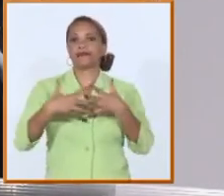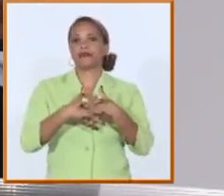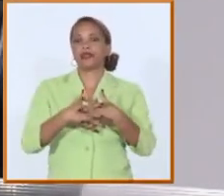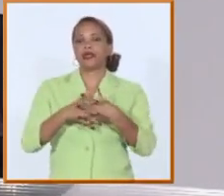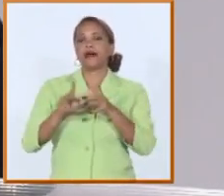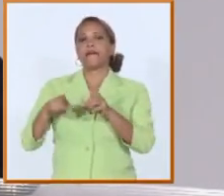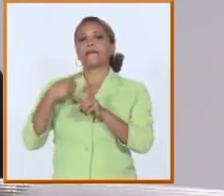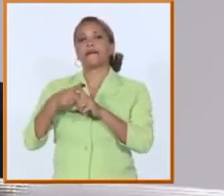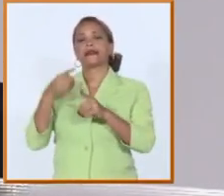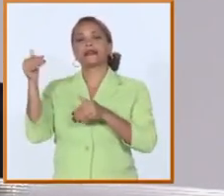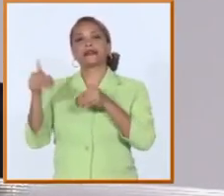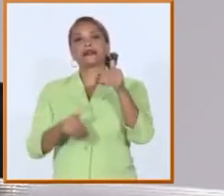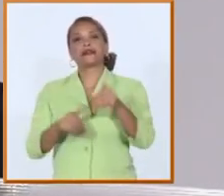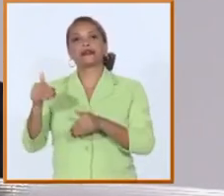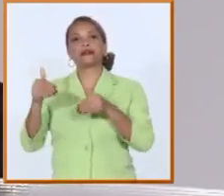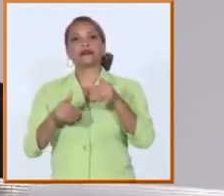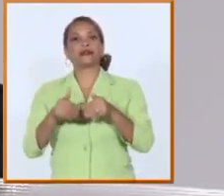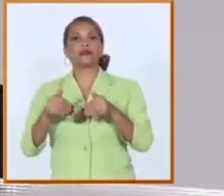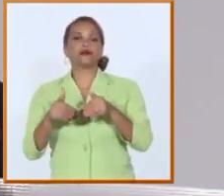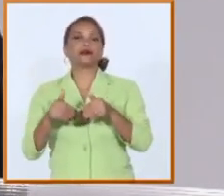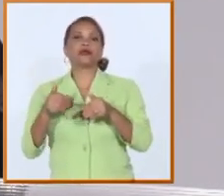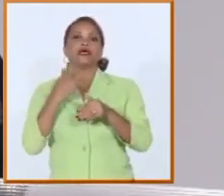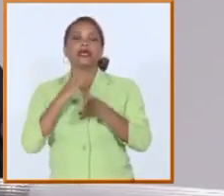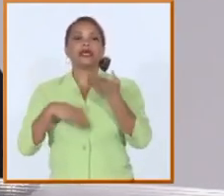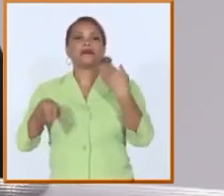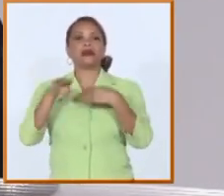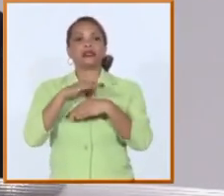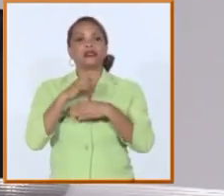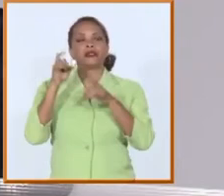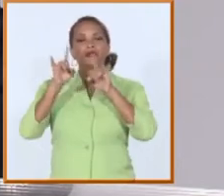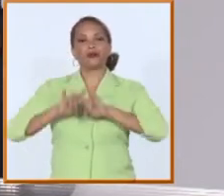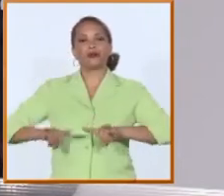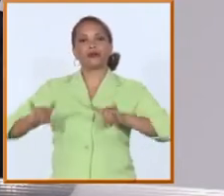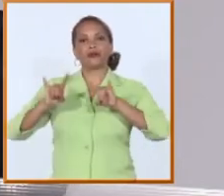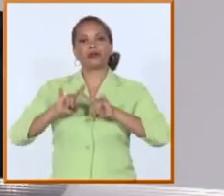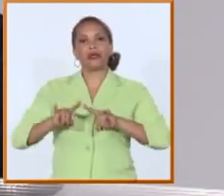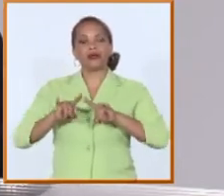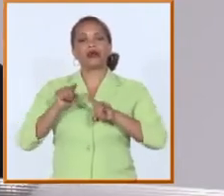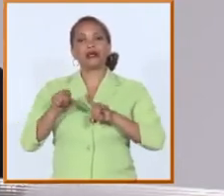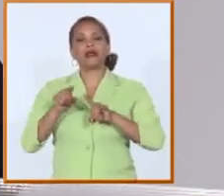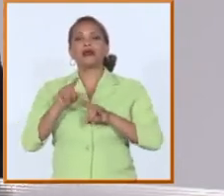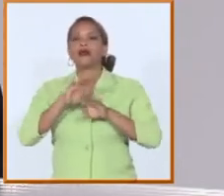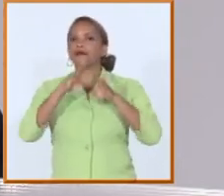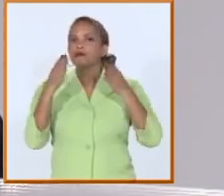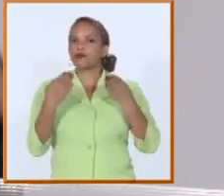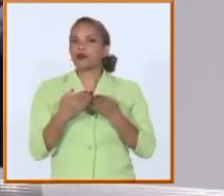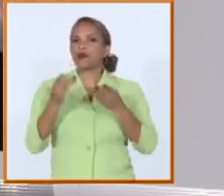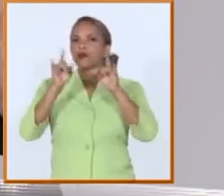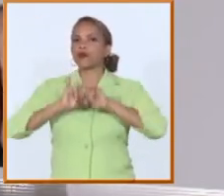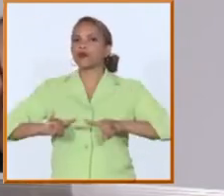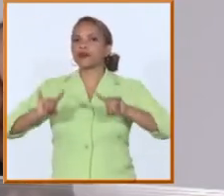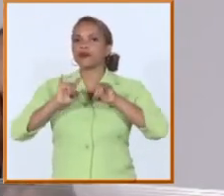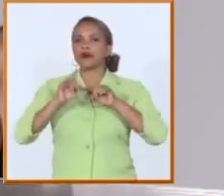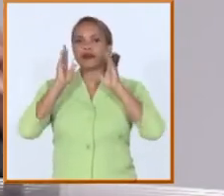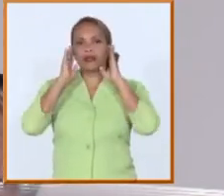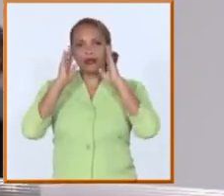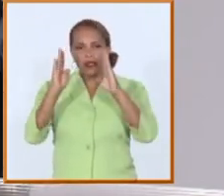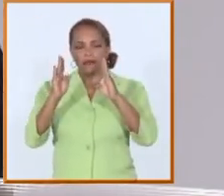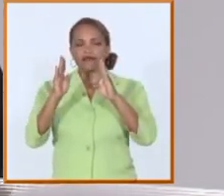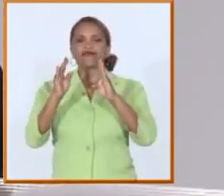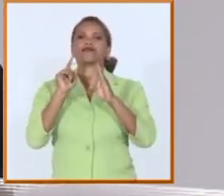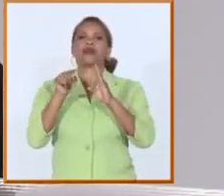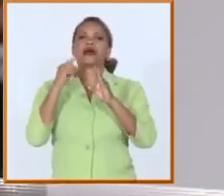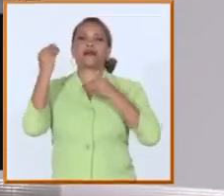participación también como es lógico de Envinet insisto los organismos formadores y todas nuestras universidades están ahora mismo analizando este tema